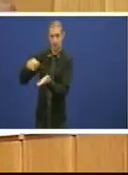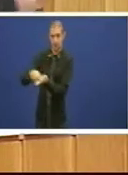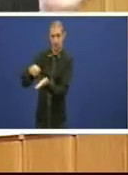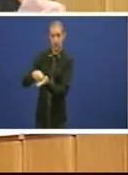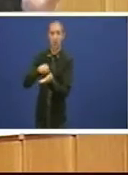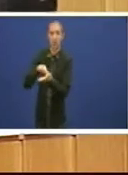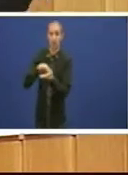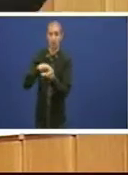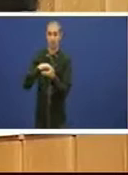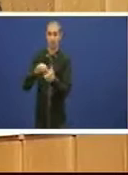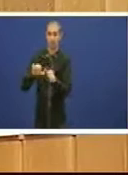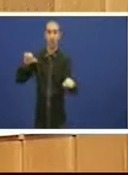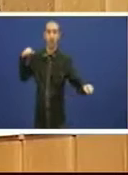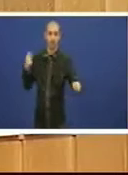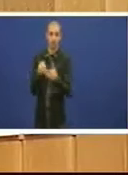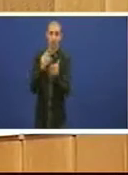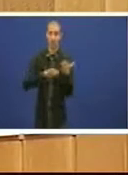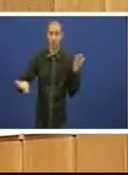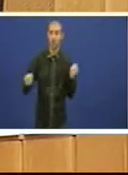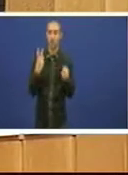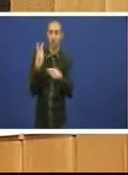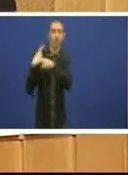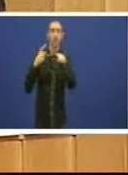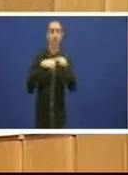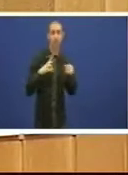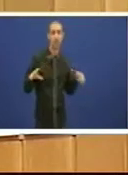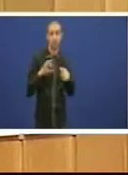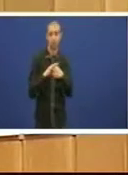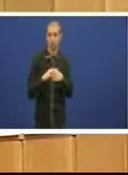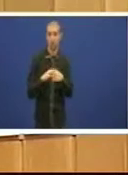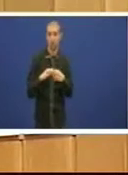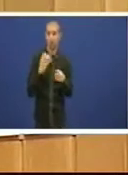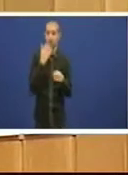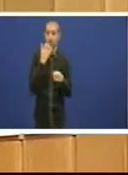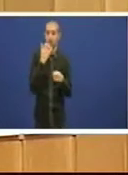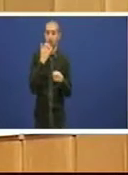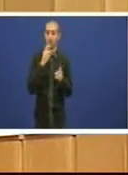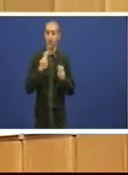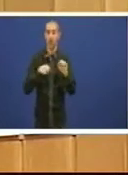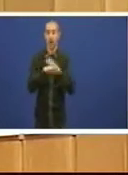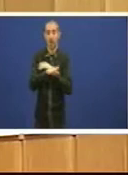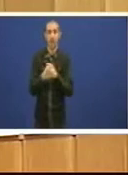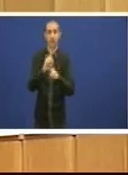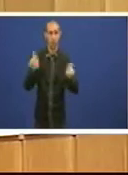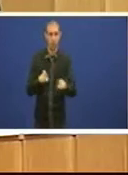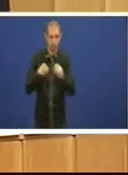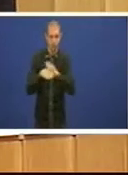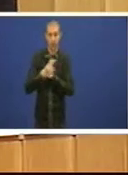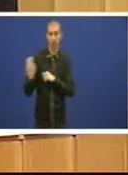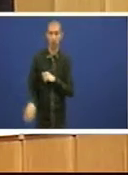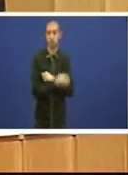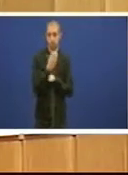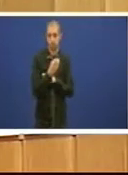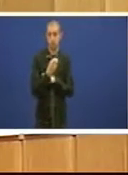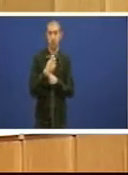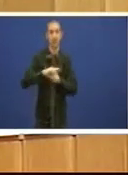eran gratuitos porque as dúas actividades estaban confundidas pola balixa polo acceso á red informática etcétera etcétera